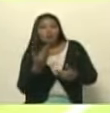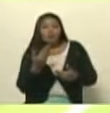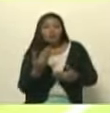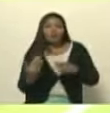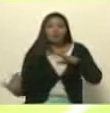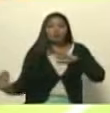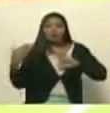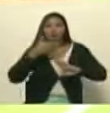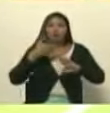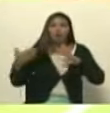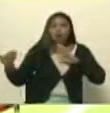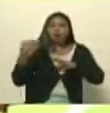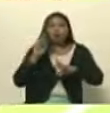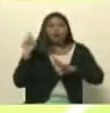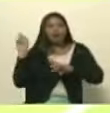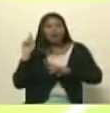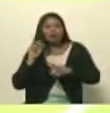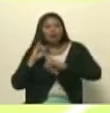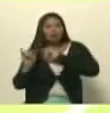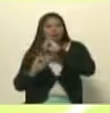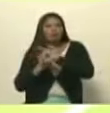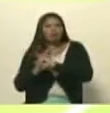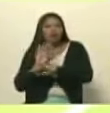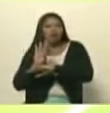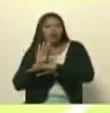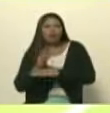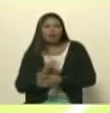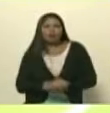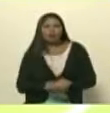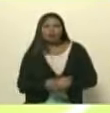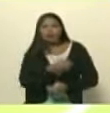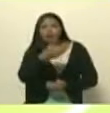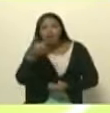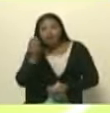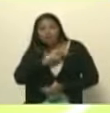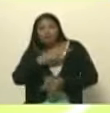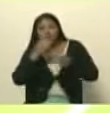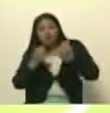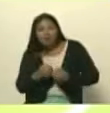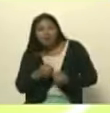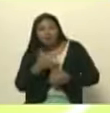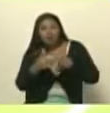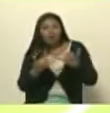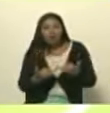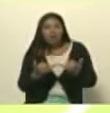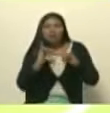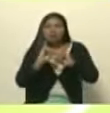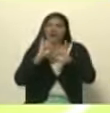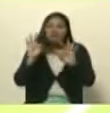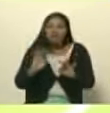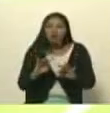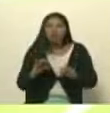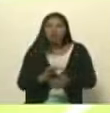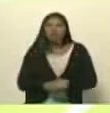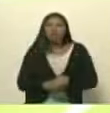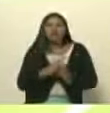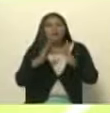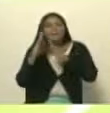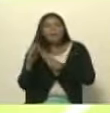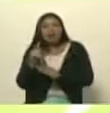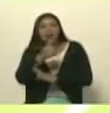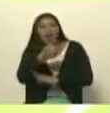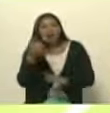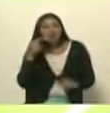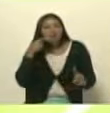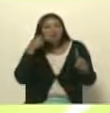incursión de radios extranjeras. Cada medio tiene una fortaleza y ahora con la segmentación cada medio